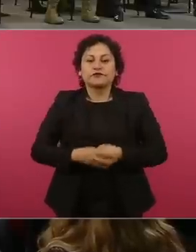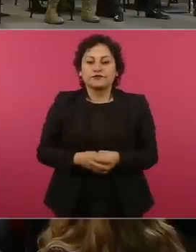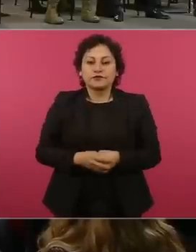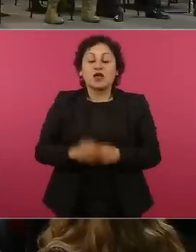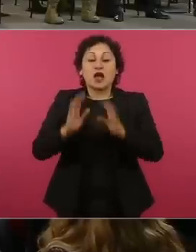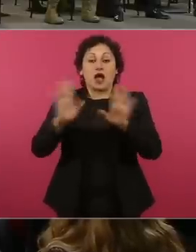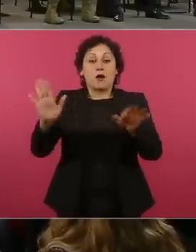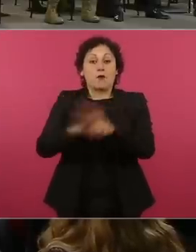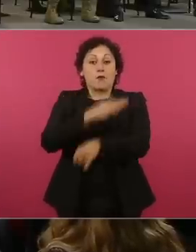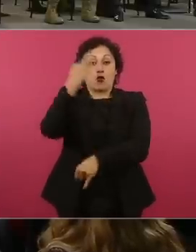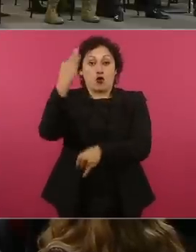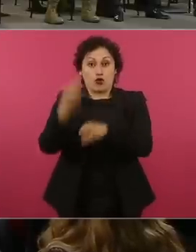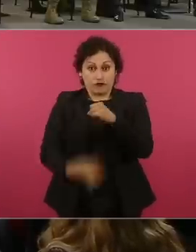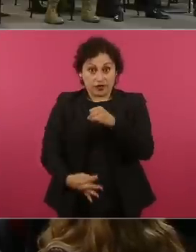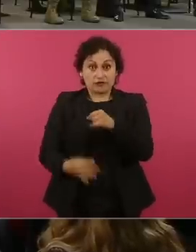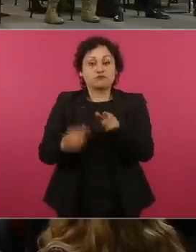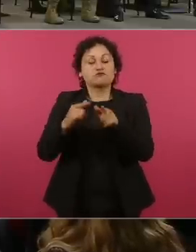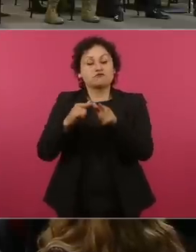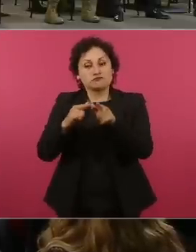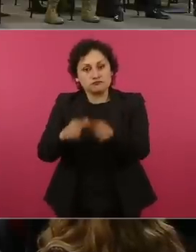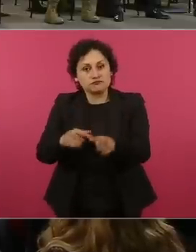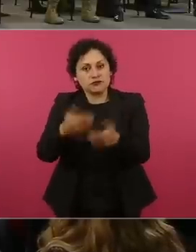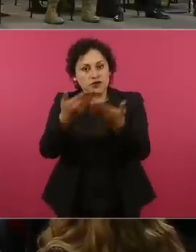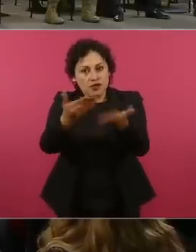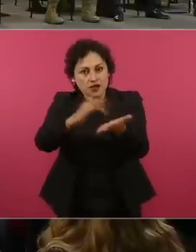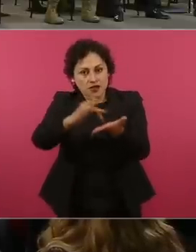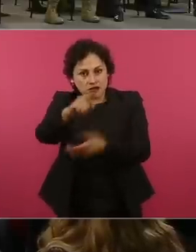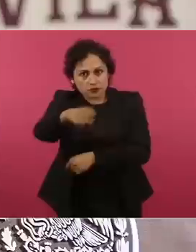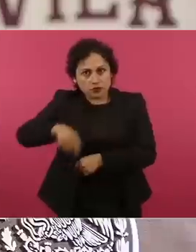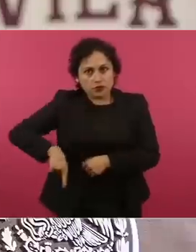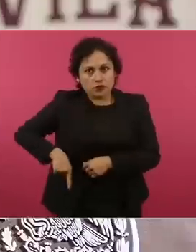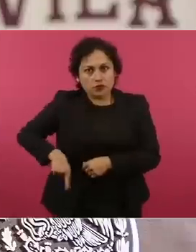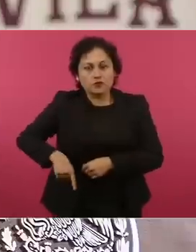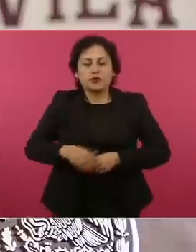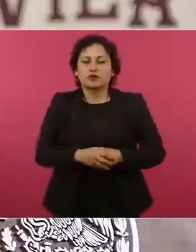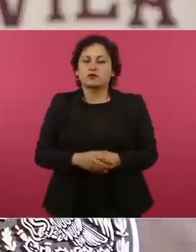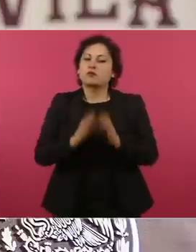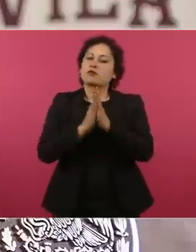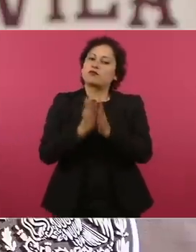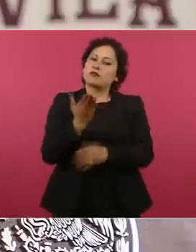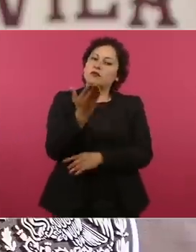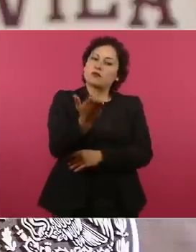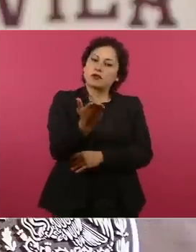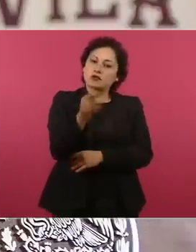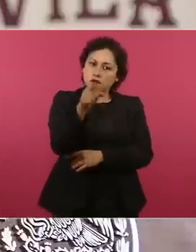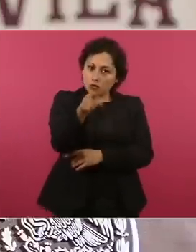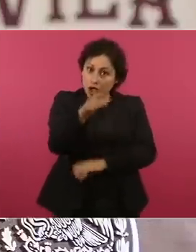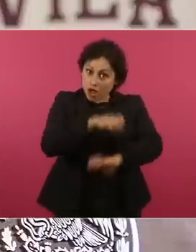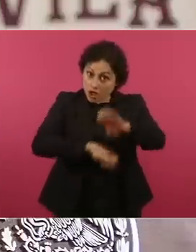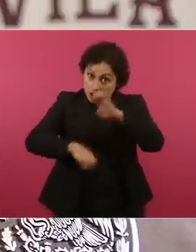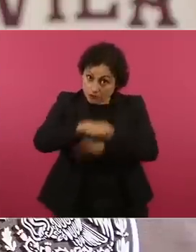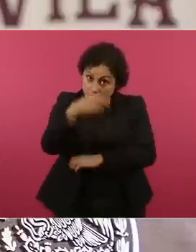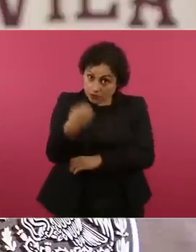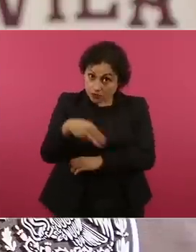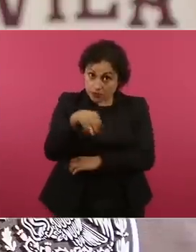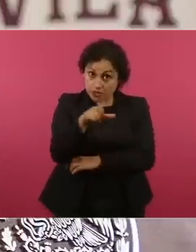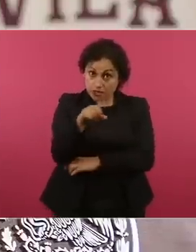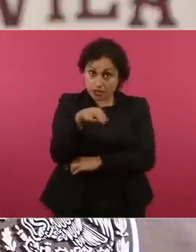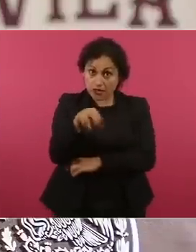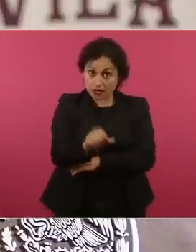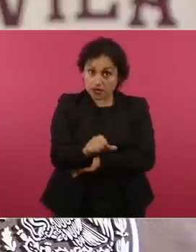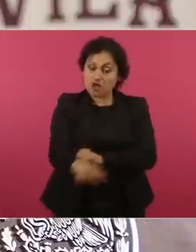Le pedimos, señor presidente, que ponga el nombre de mexicana muy en alto, no sólo en nuestra bella nación,